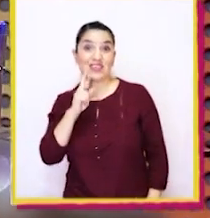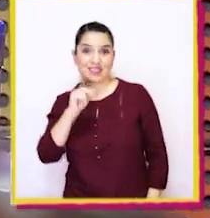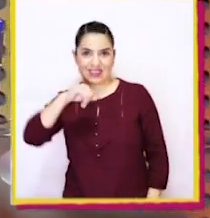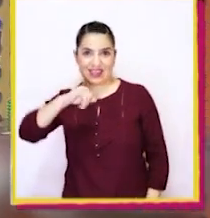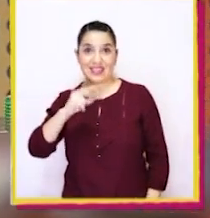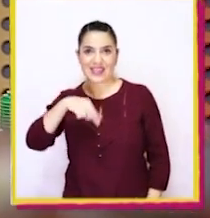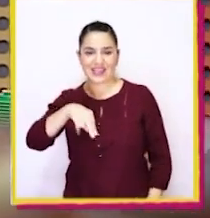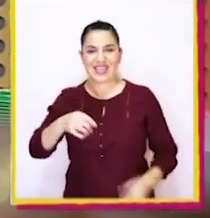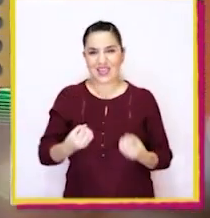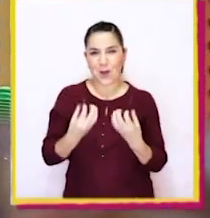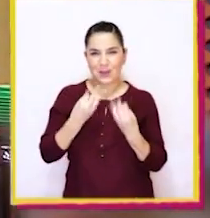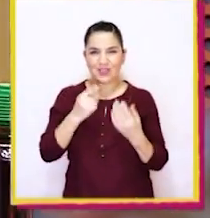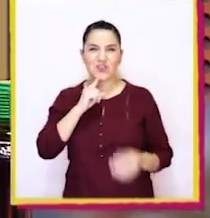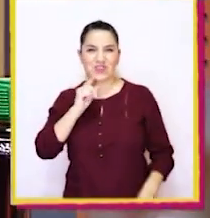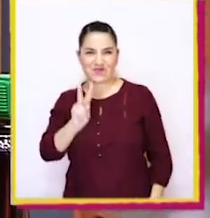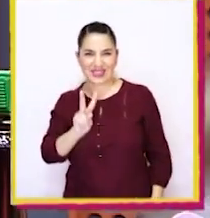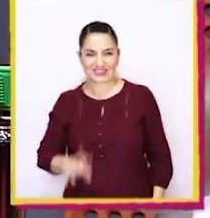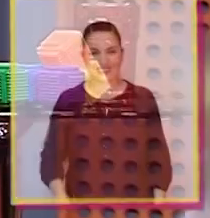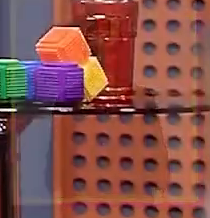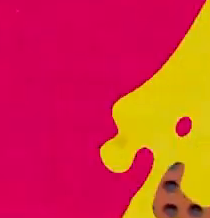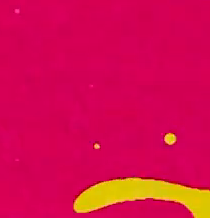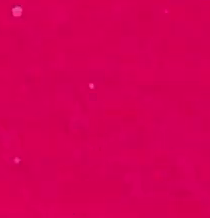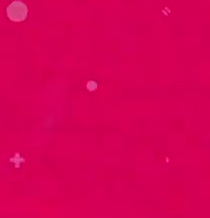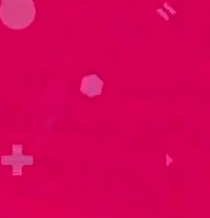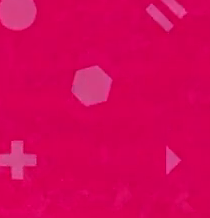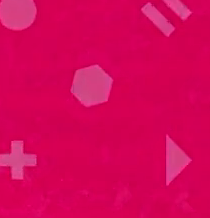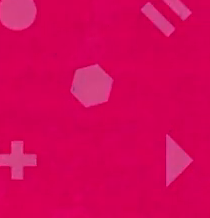Soy Trini y esto es Aprendo TV.